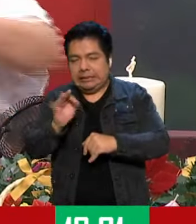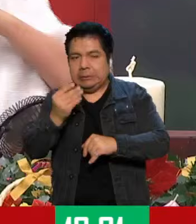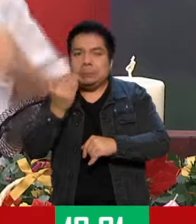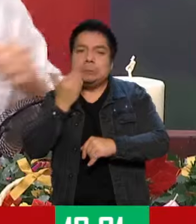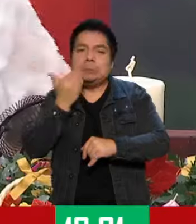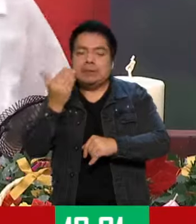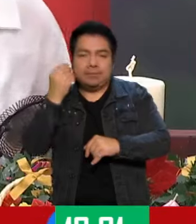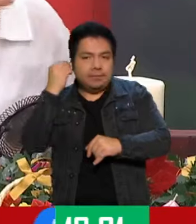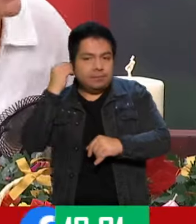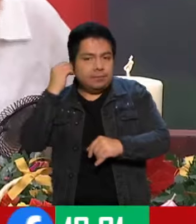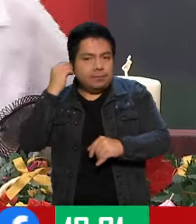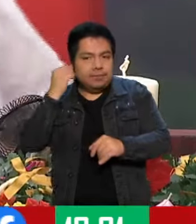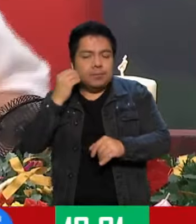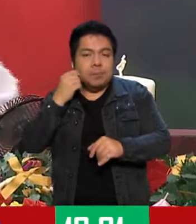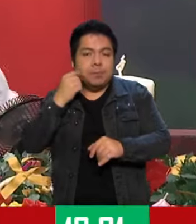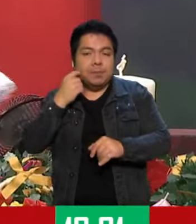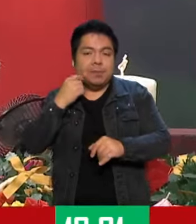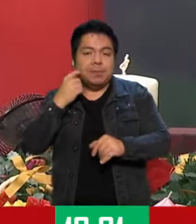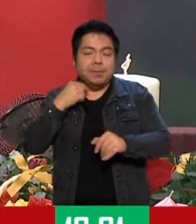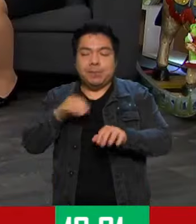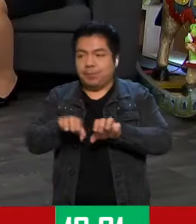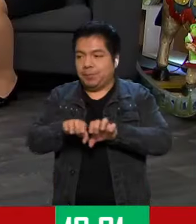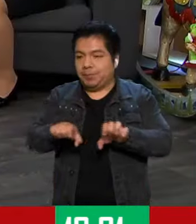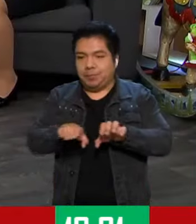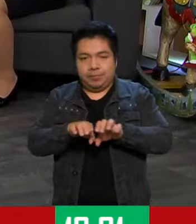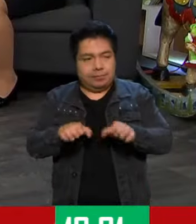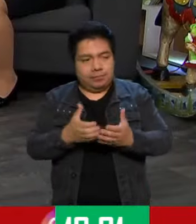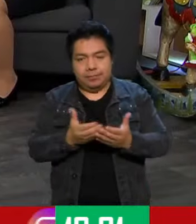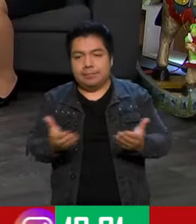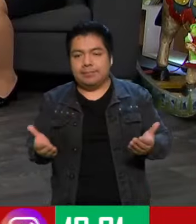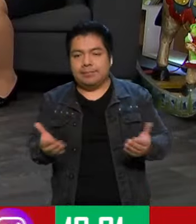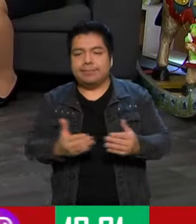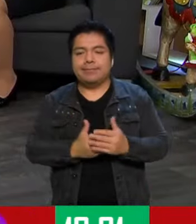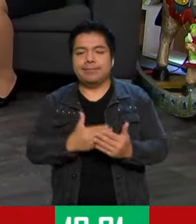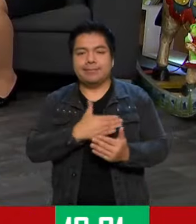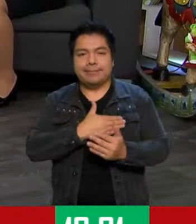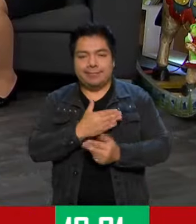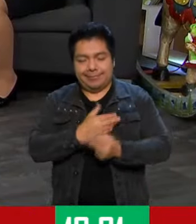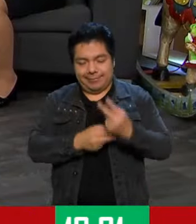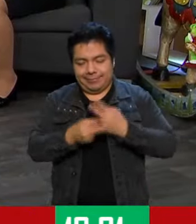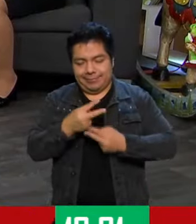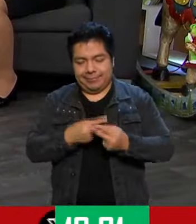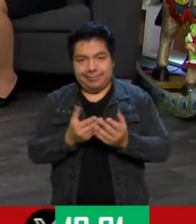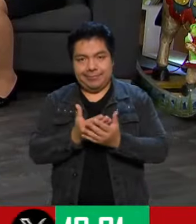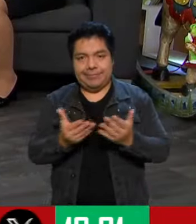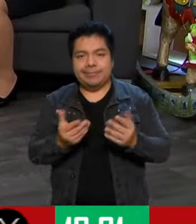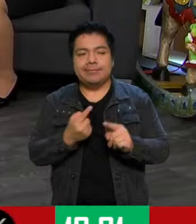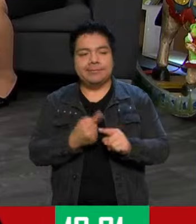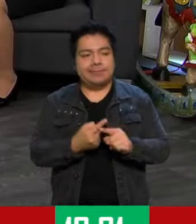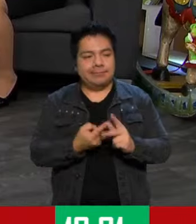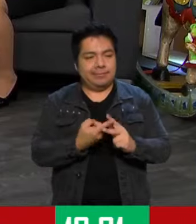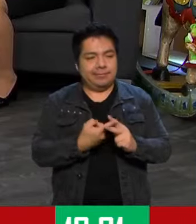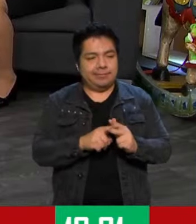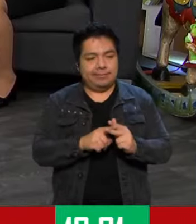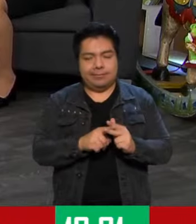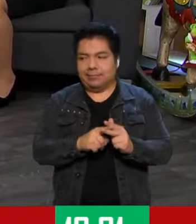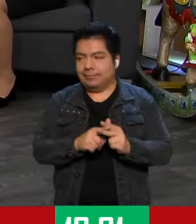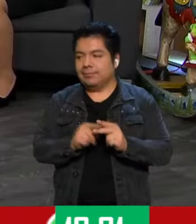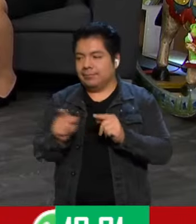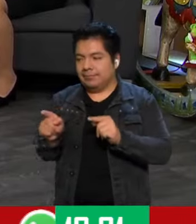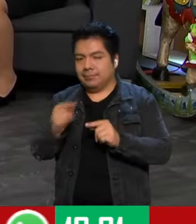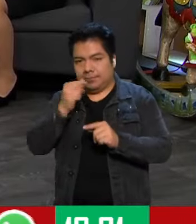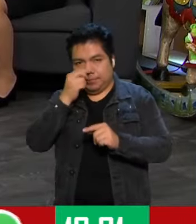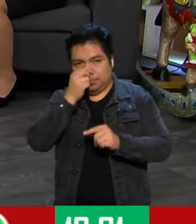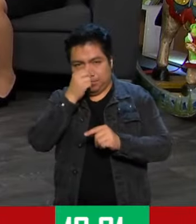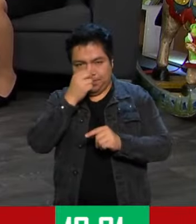Chito, Liro, ¿cómo están? ¿Cómo están? Bienvenidas, bienvenidos todos, todos. ¡Bienvenidas! ¿Quién se arranca? ¿Por qué lo veo más